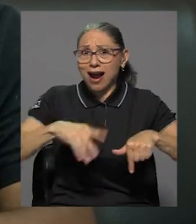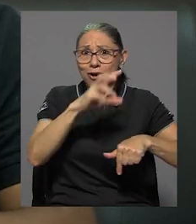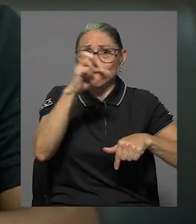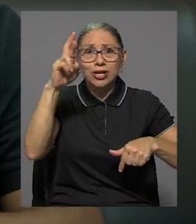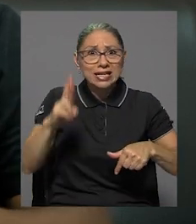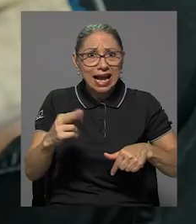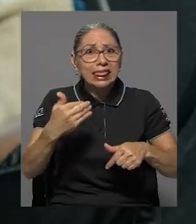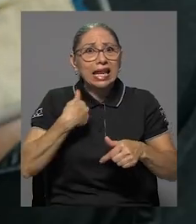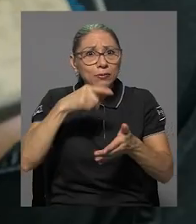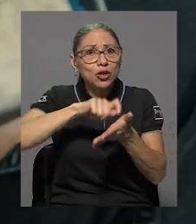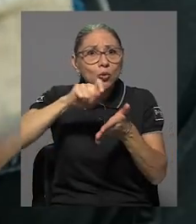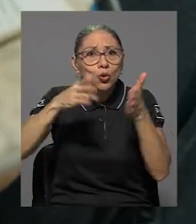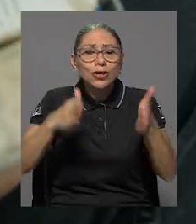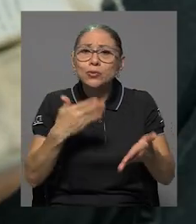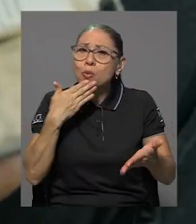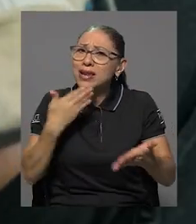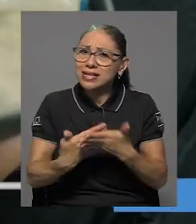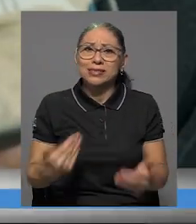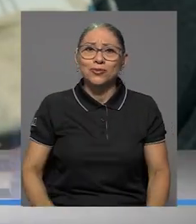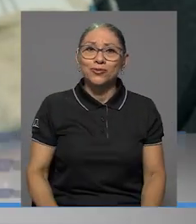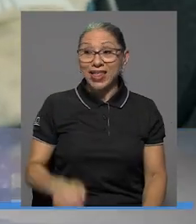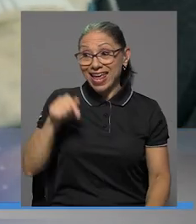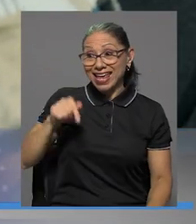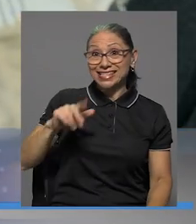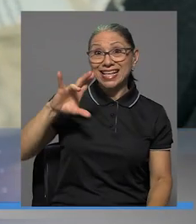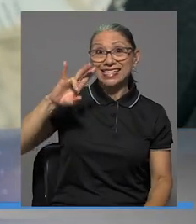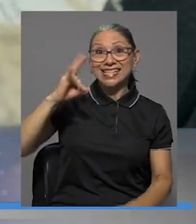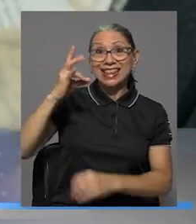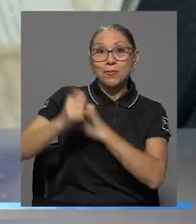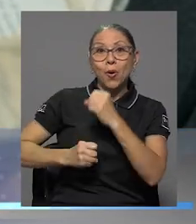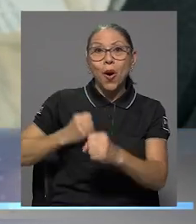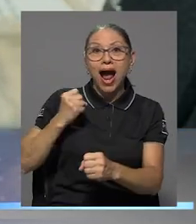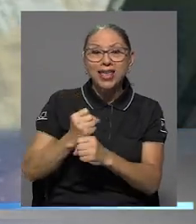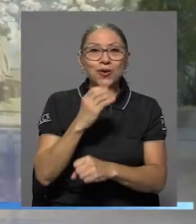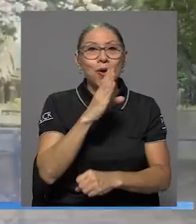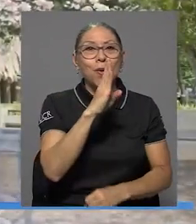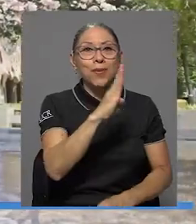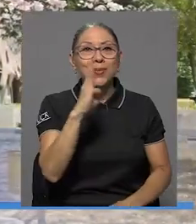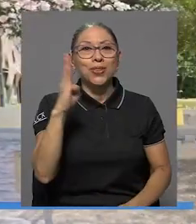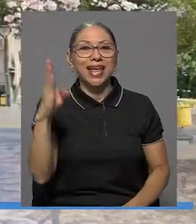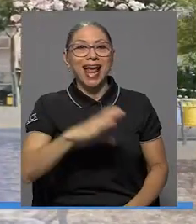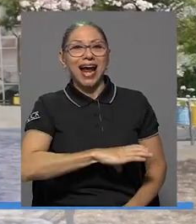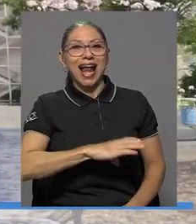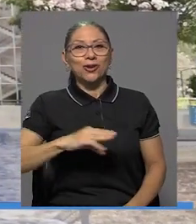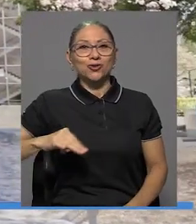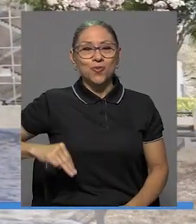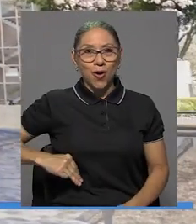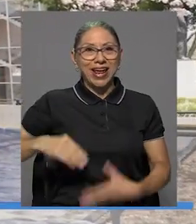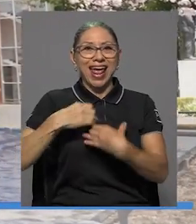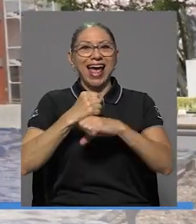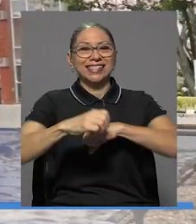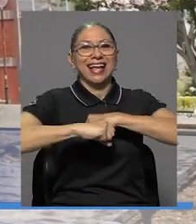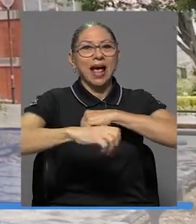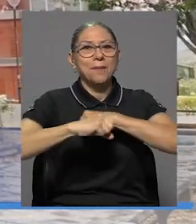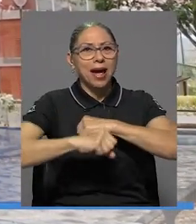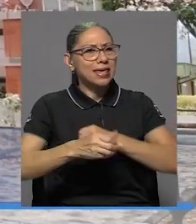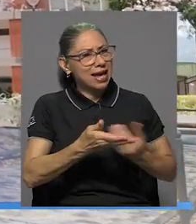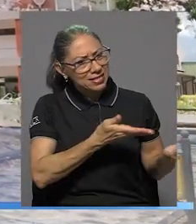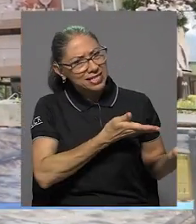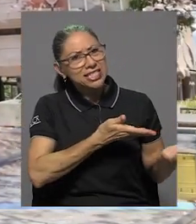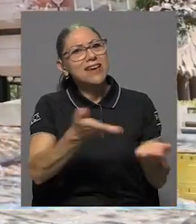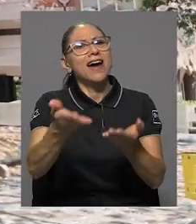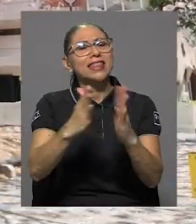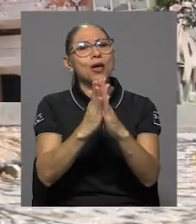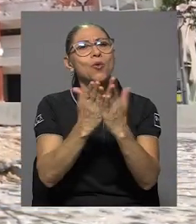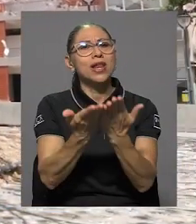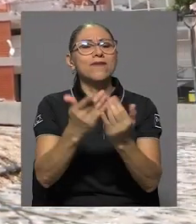buenísimos. Este es el séptimo año que la Biblioteca Carlos Monge desarrolla la campaña Llévate un libro de vacaciones.